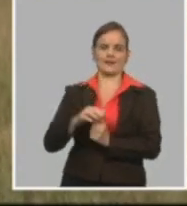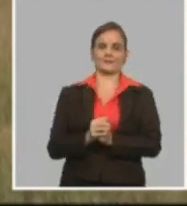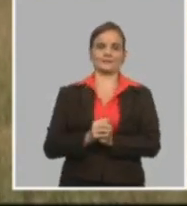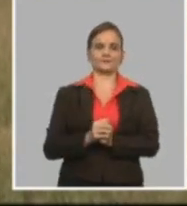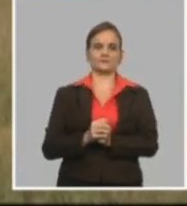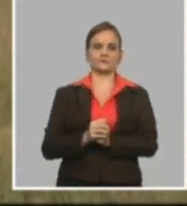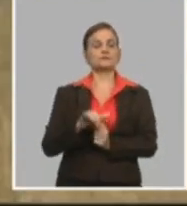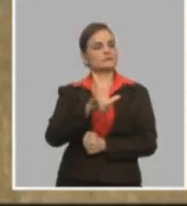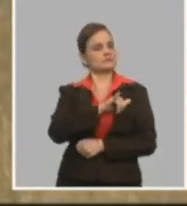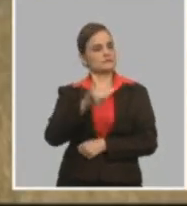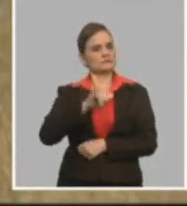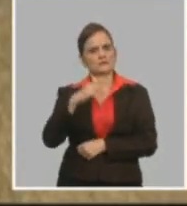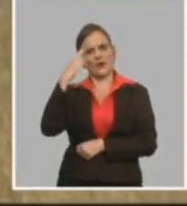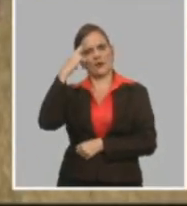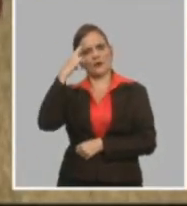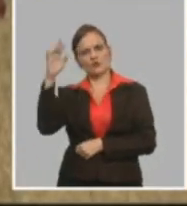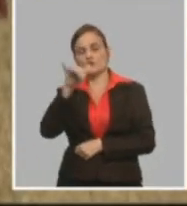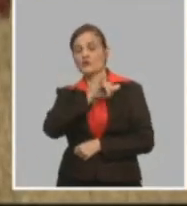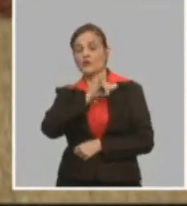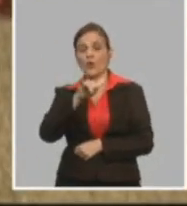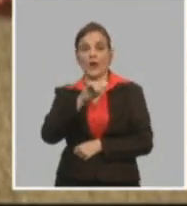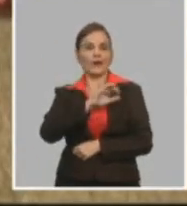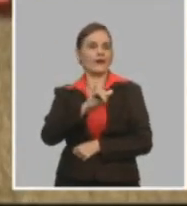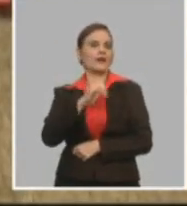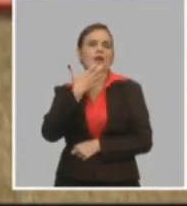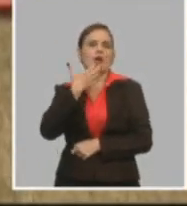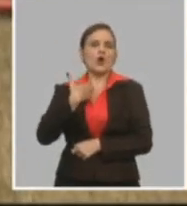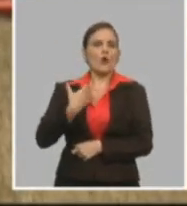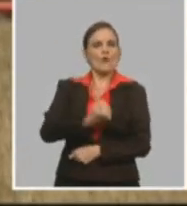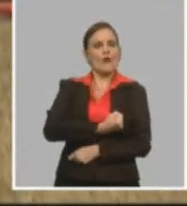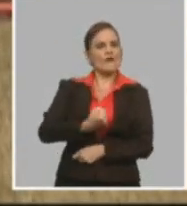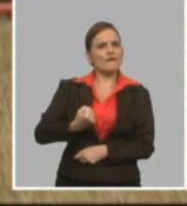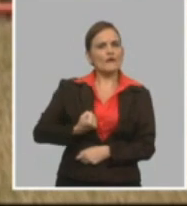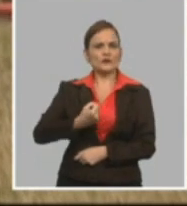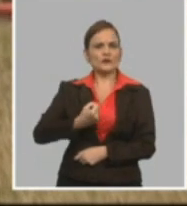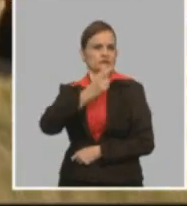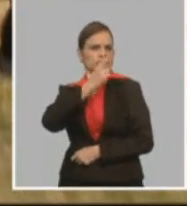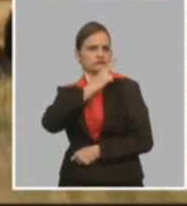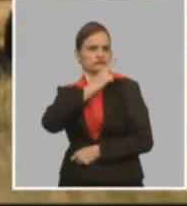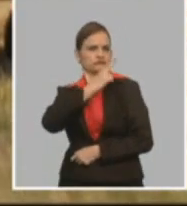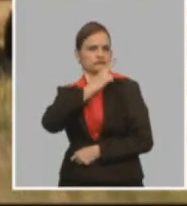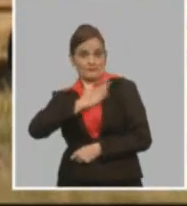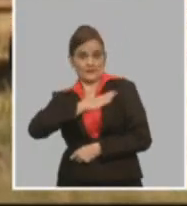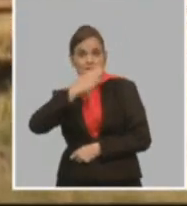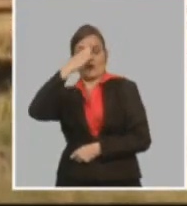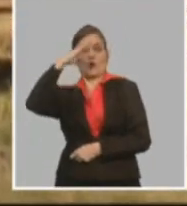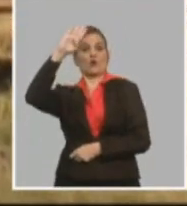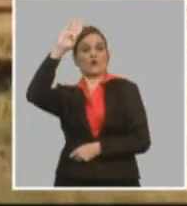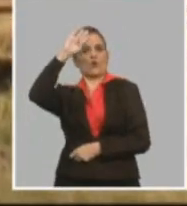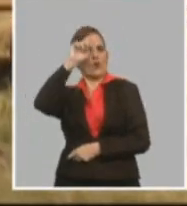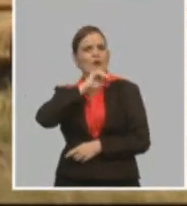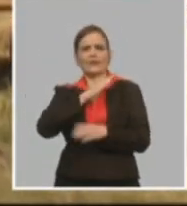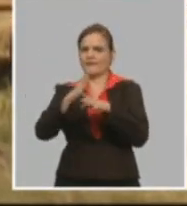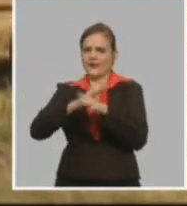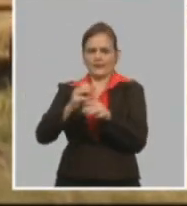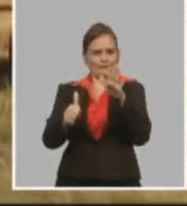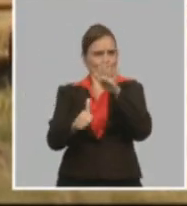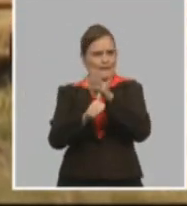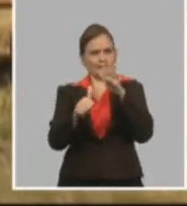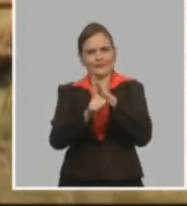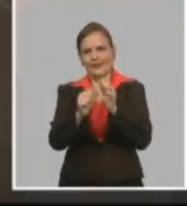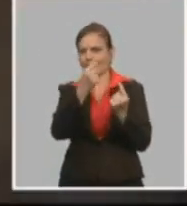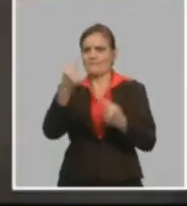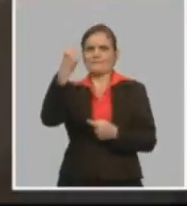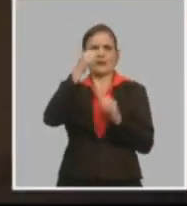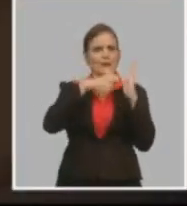dirección también, del comandante Machado, del vicepresidente Bardet, del primer ministro, del presidente, y de cuantas personas en